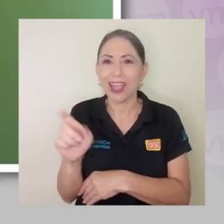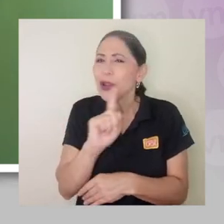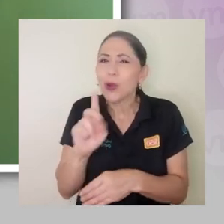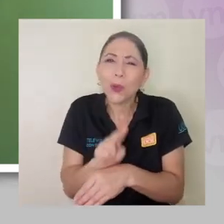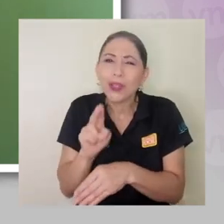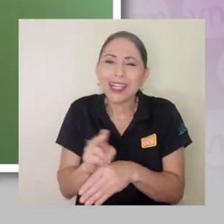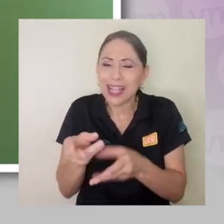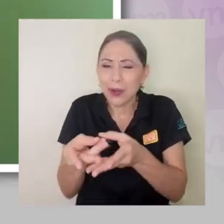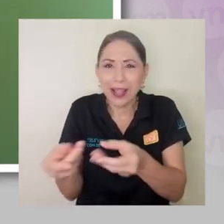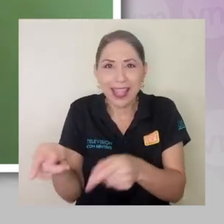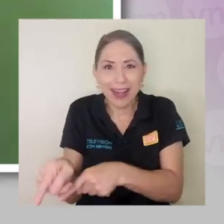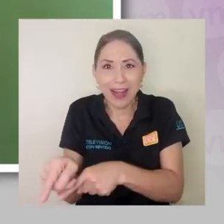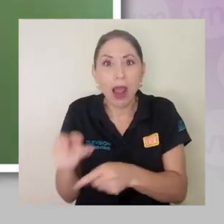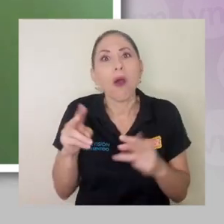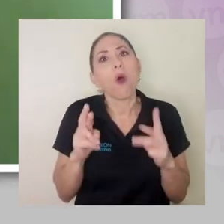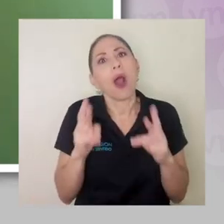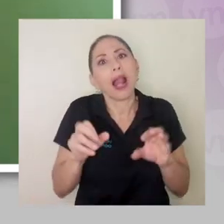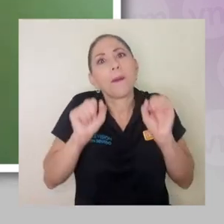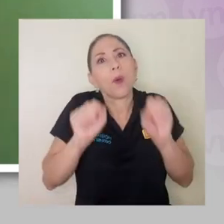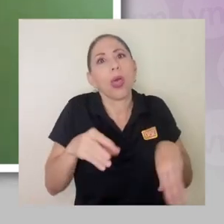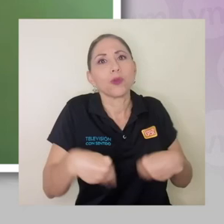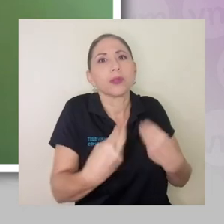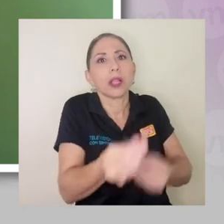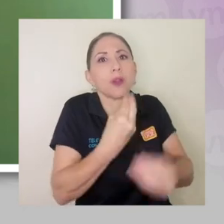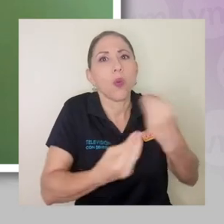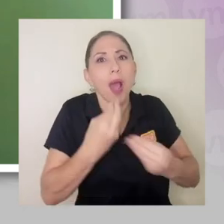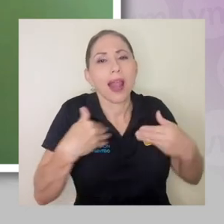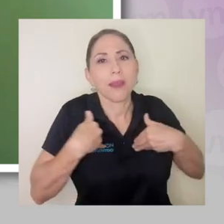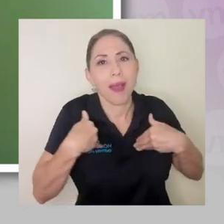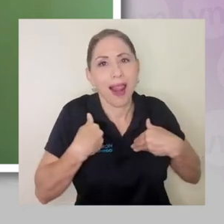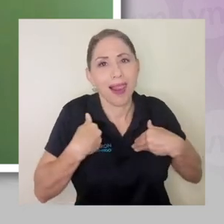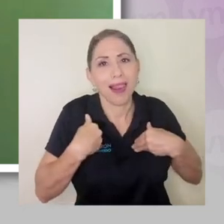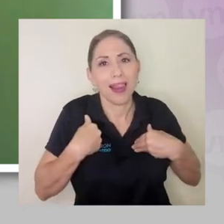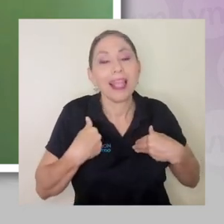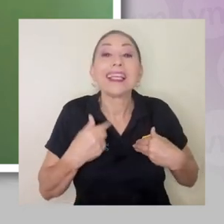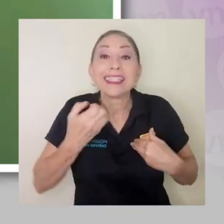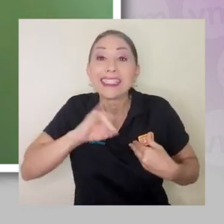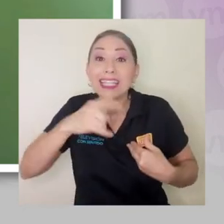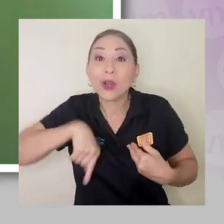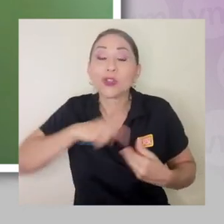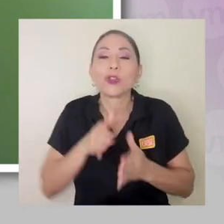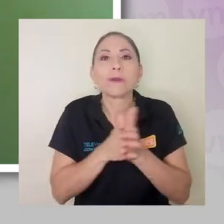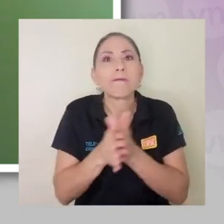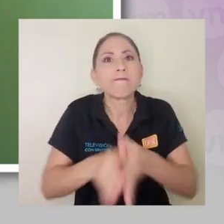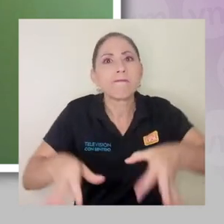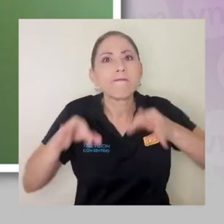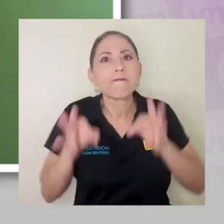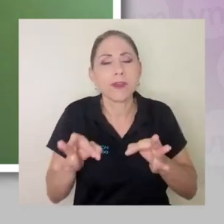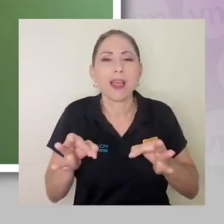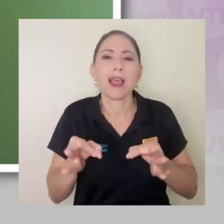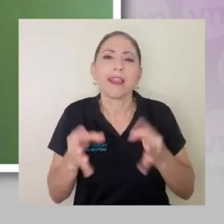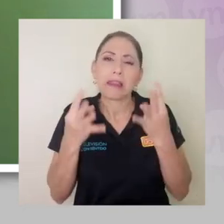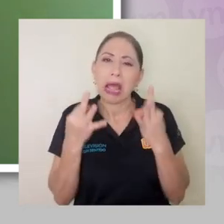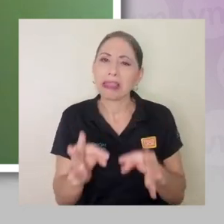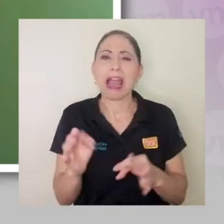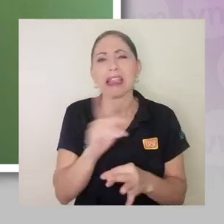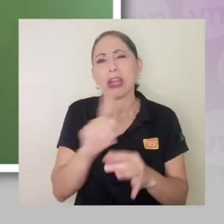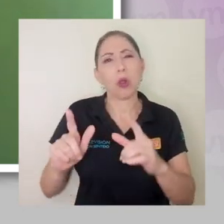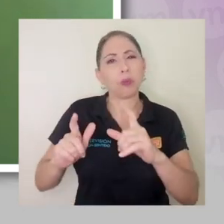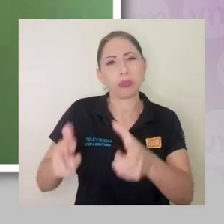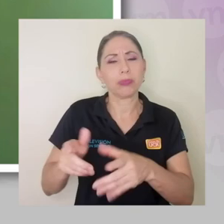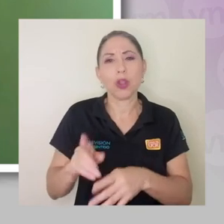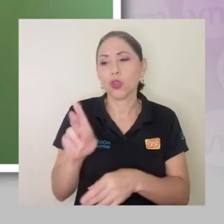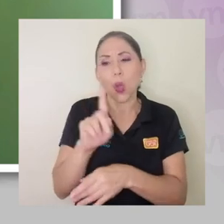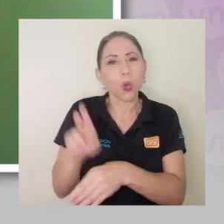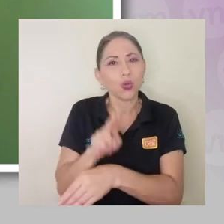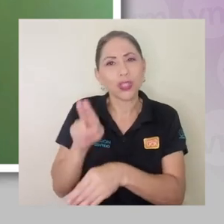idea es que tengamos tan buenas prácticas de prevención y de aprovechamiento, que no se tenga que llegar a eso, pero si se llega, pues tratar igual